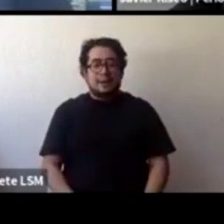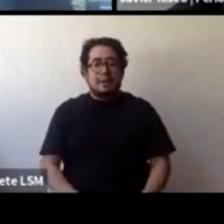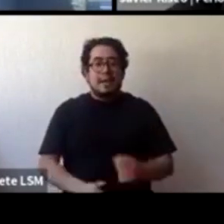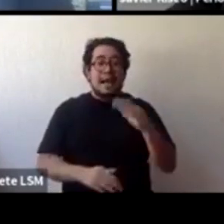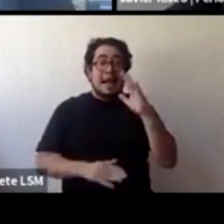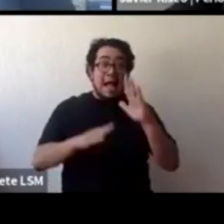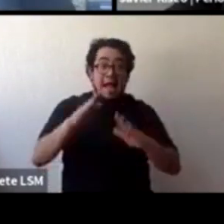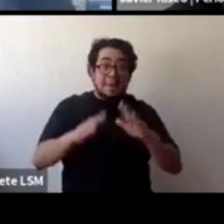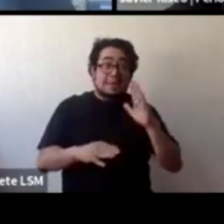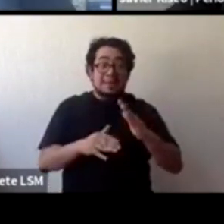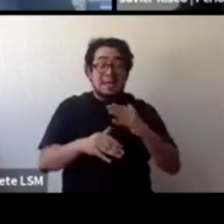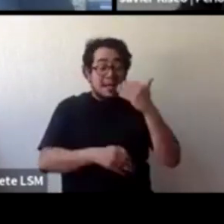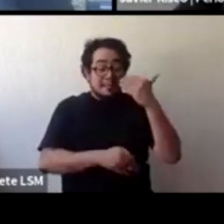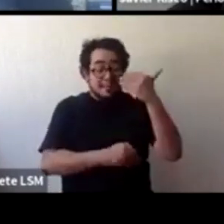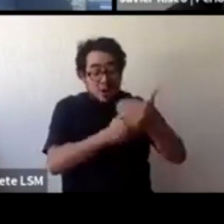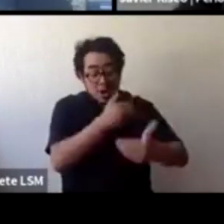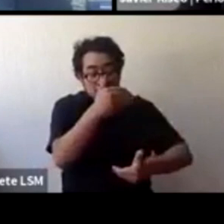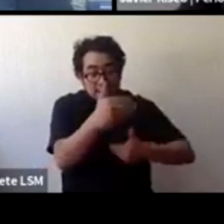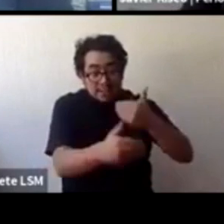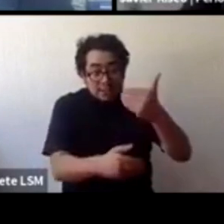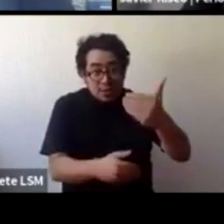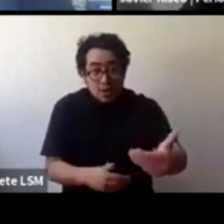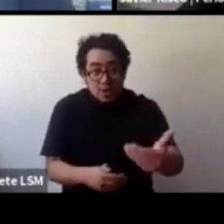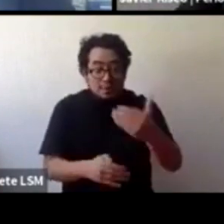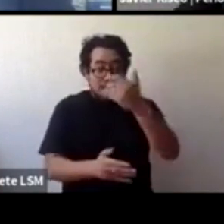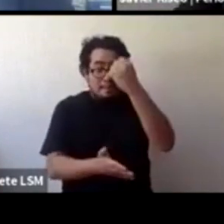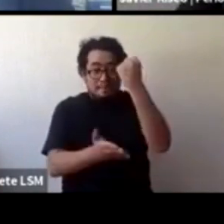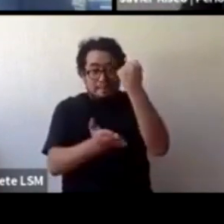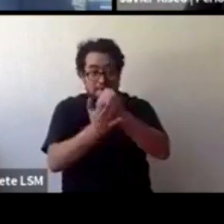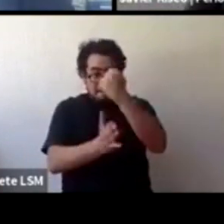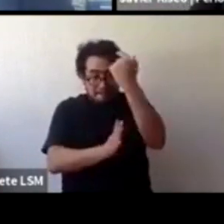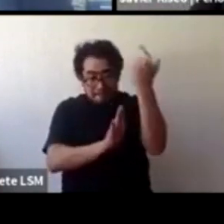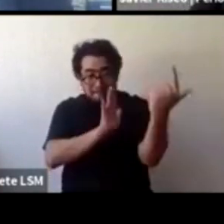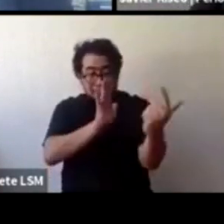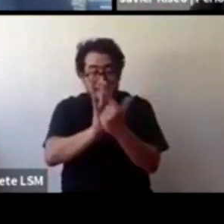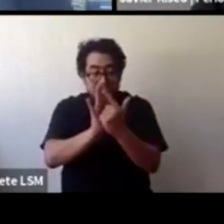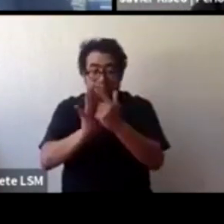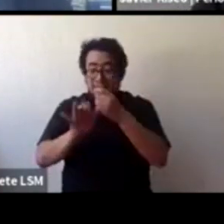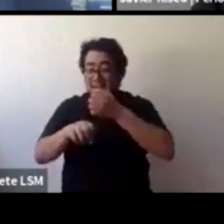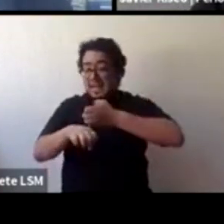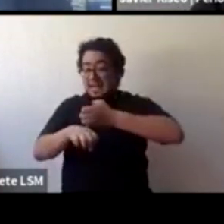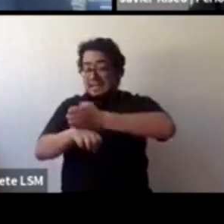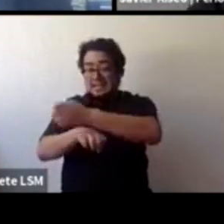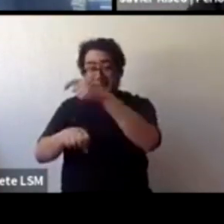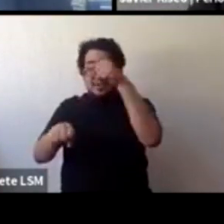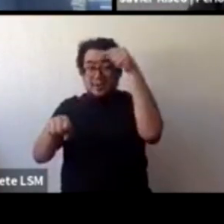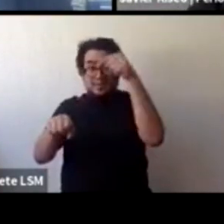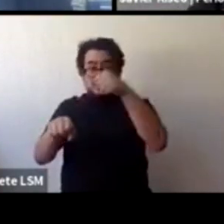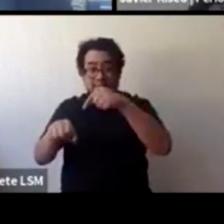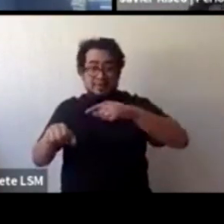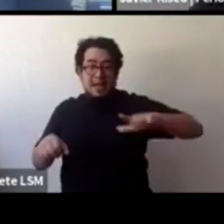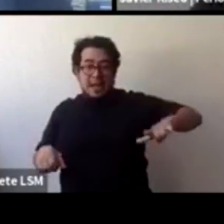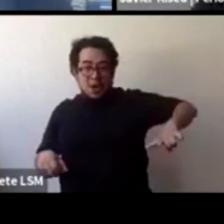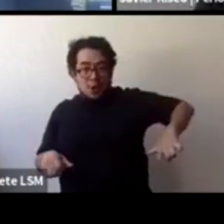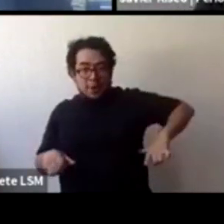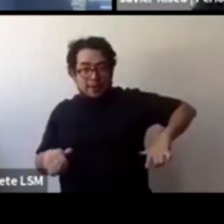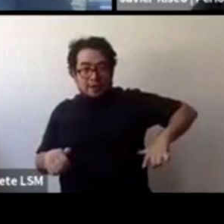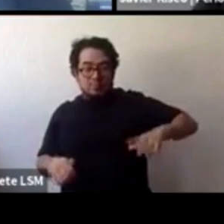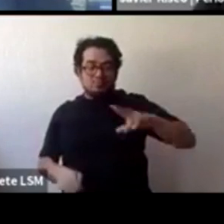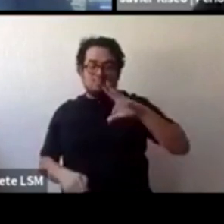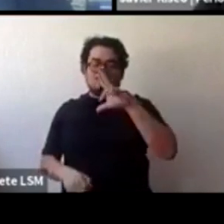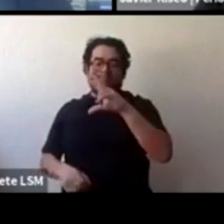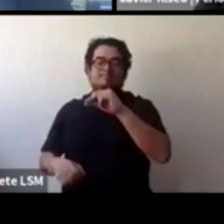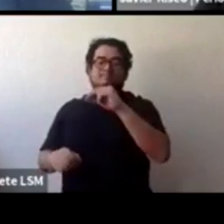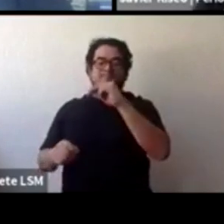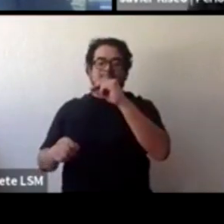penal no tiene en algún estado las características adecuadas para poderse tener una sentencia